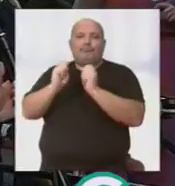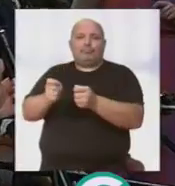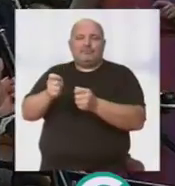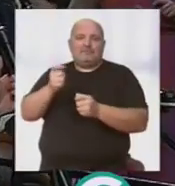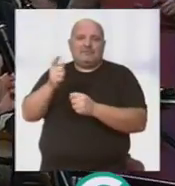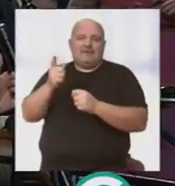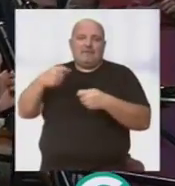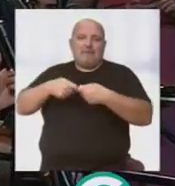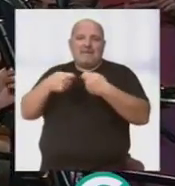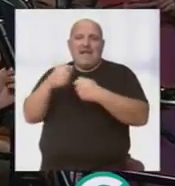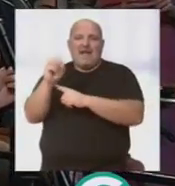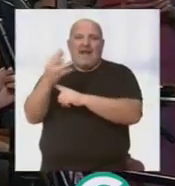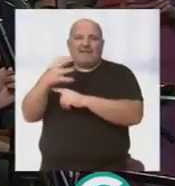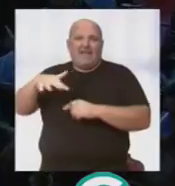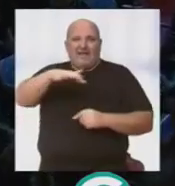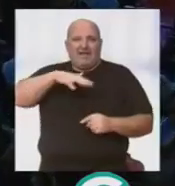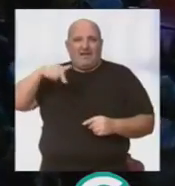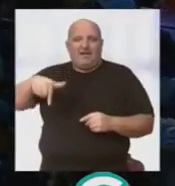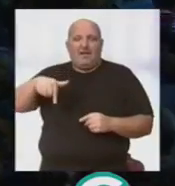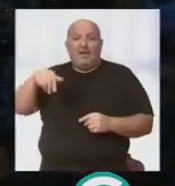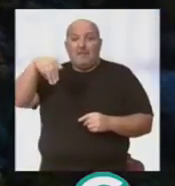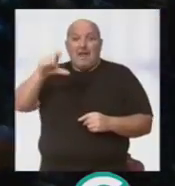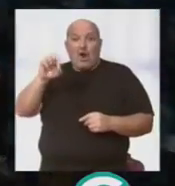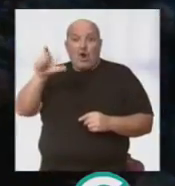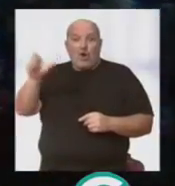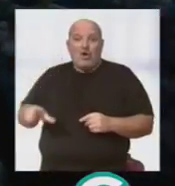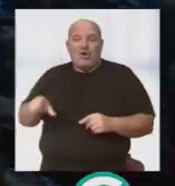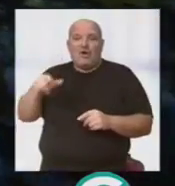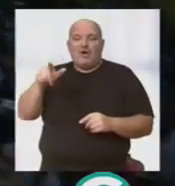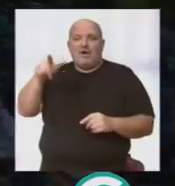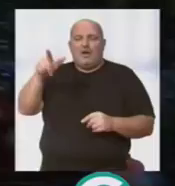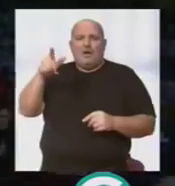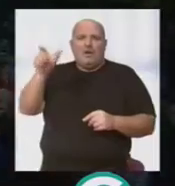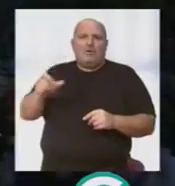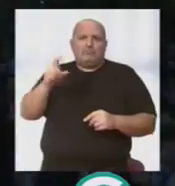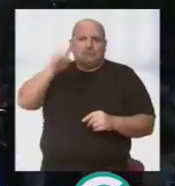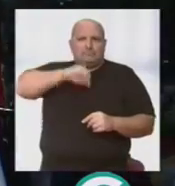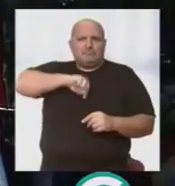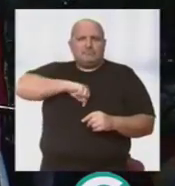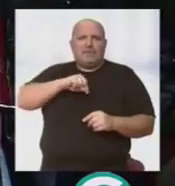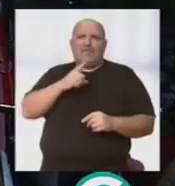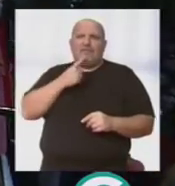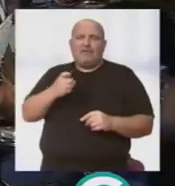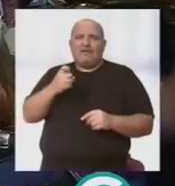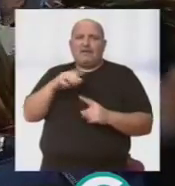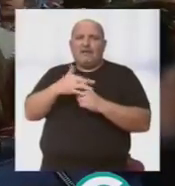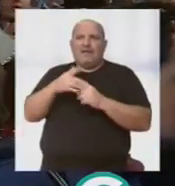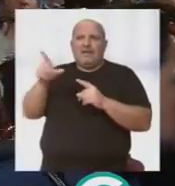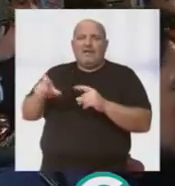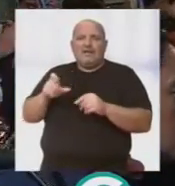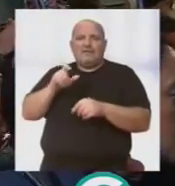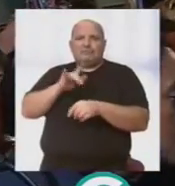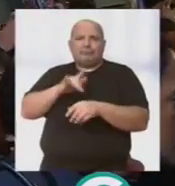Caleteras que Manolo Henry era consciente de las dificultades por las que ya estaba